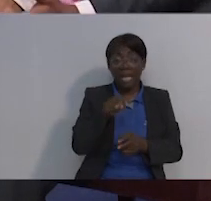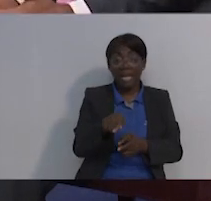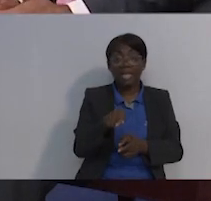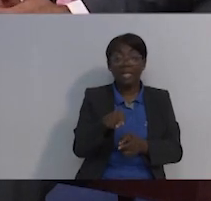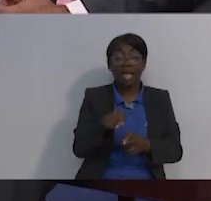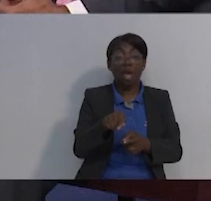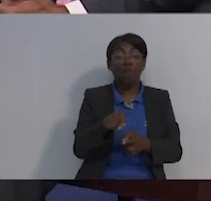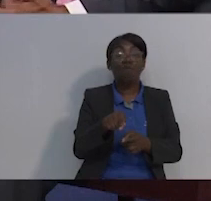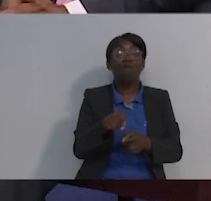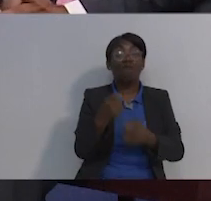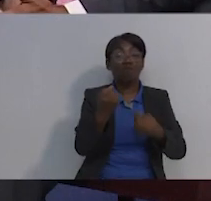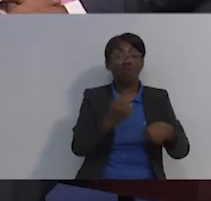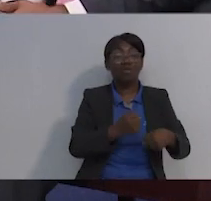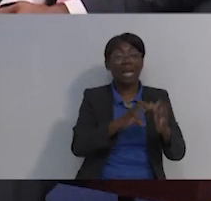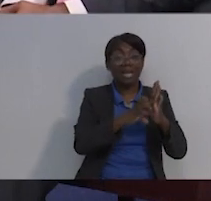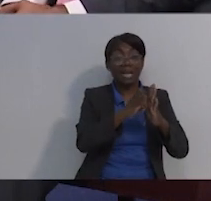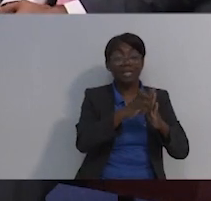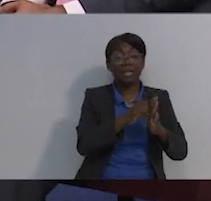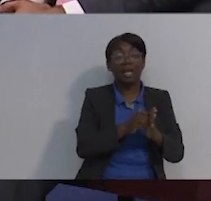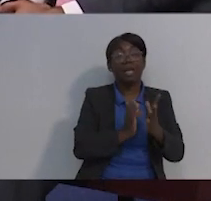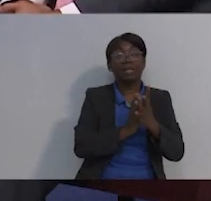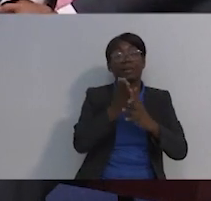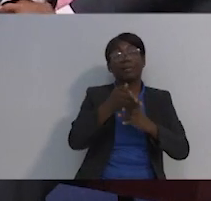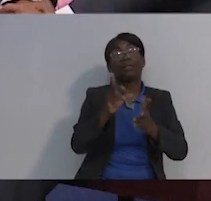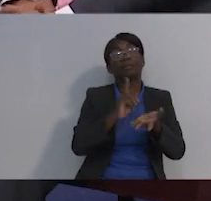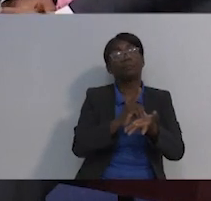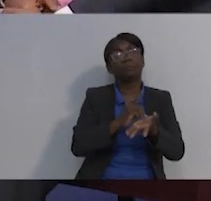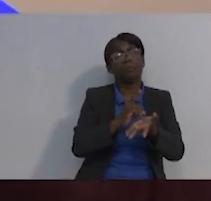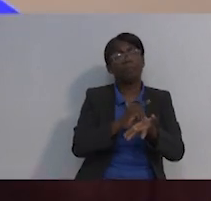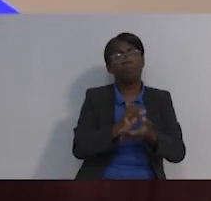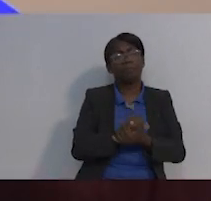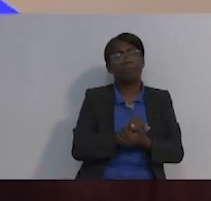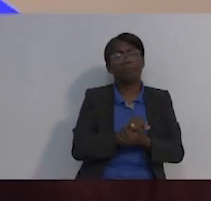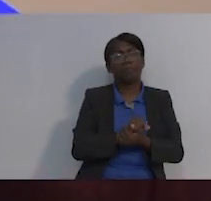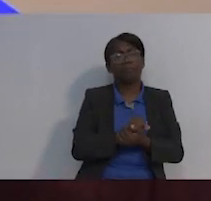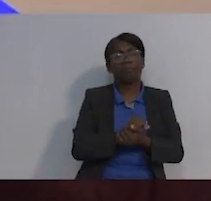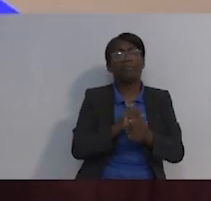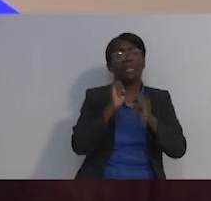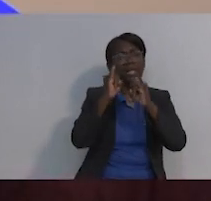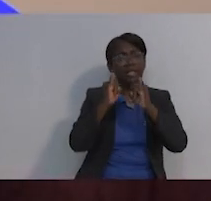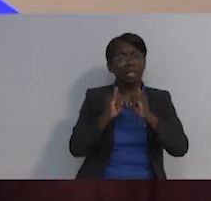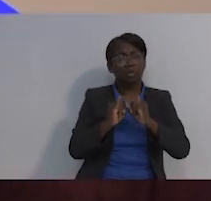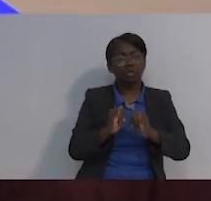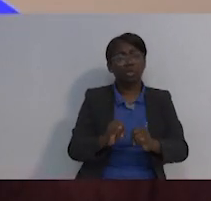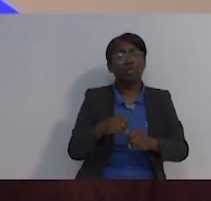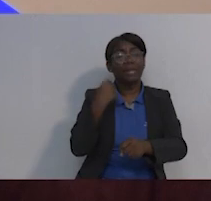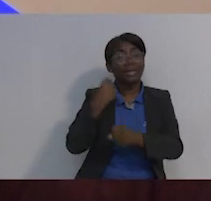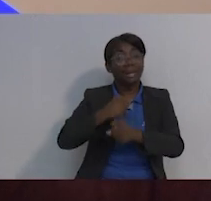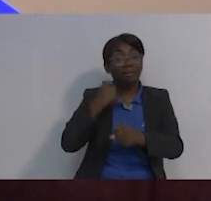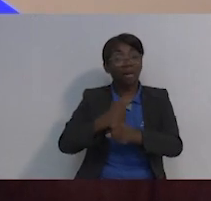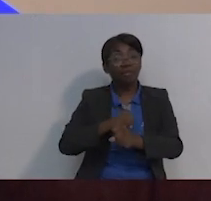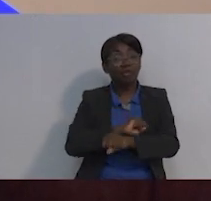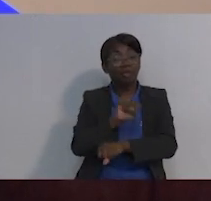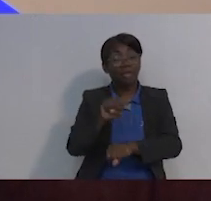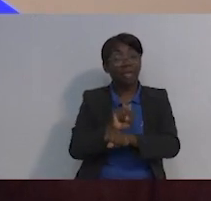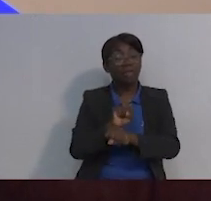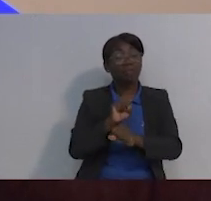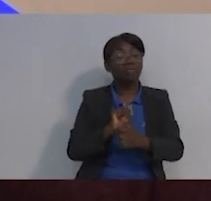parte importante también de los tratamientos contra cáncer. También ellos, a través de